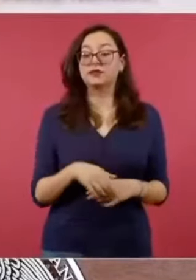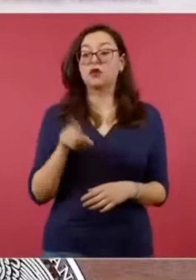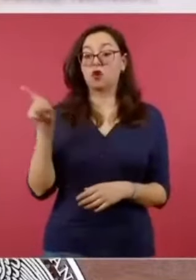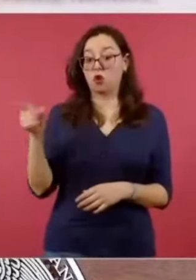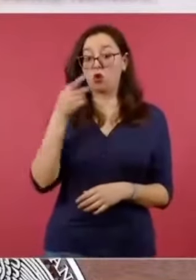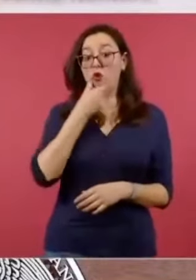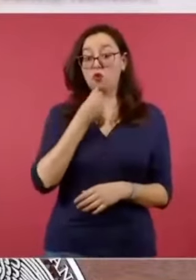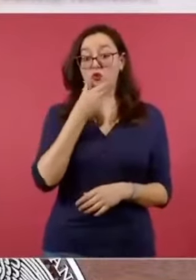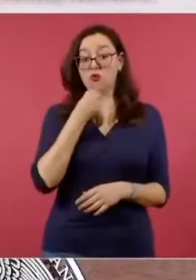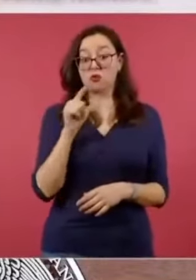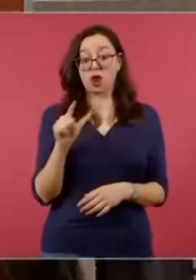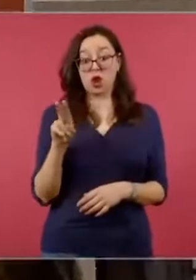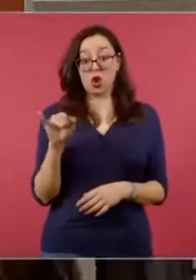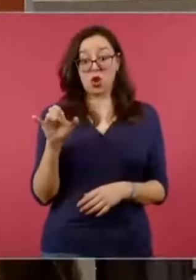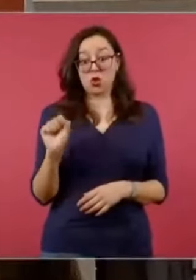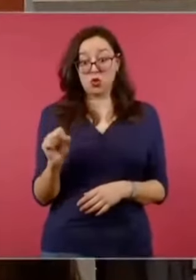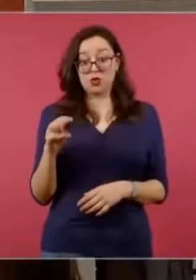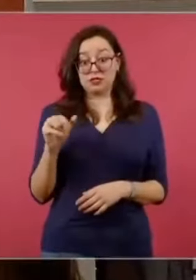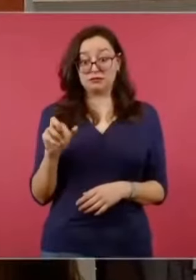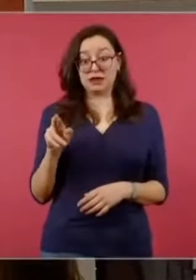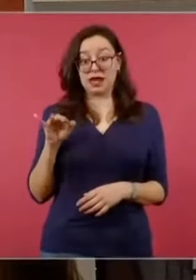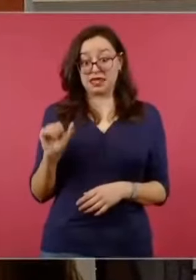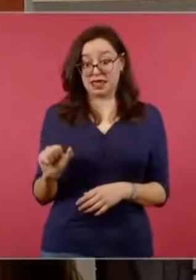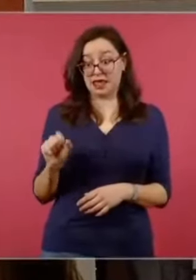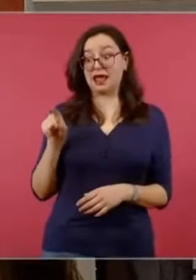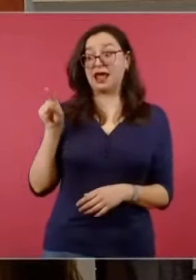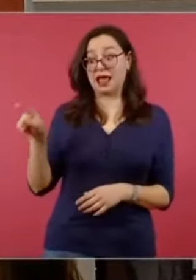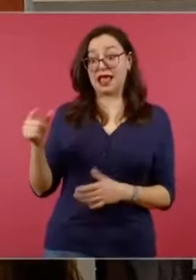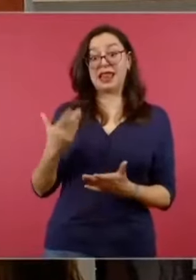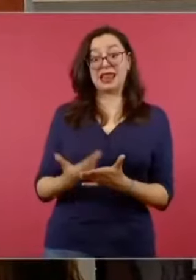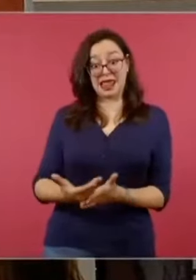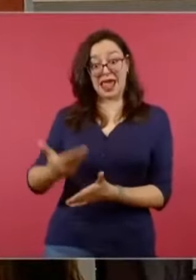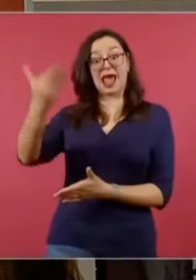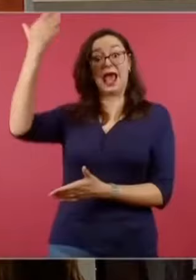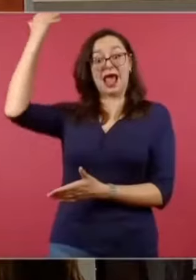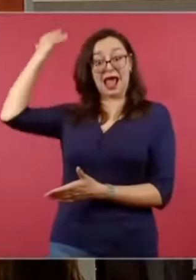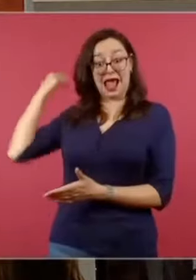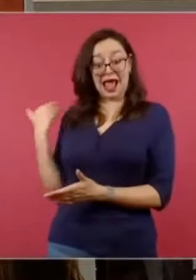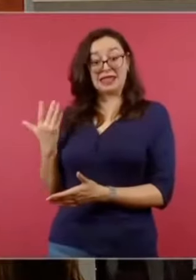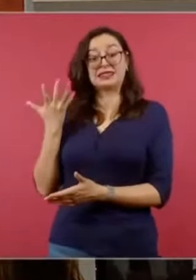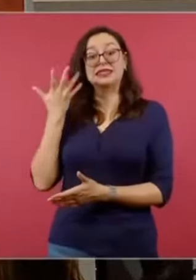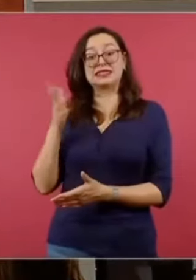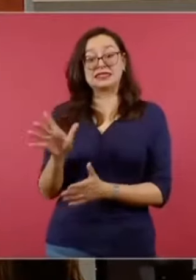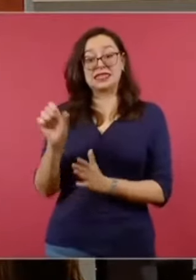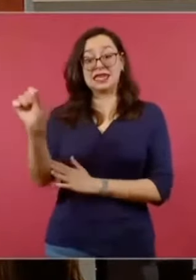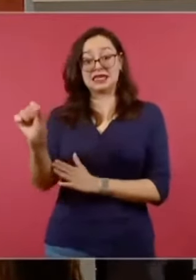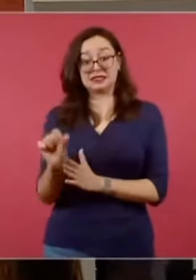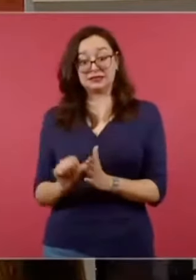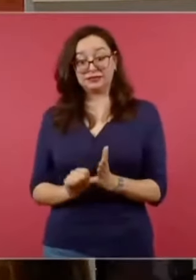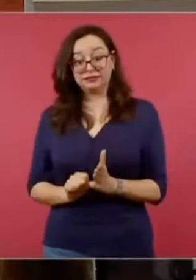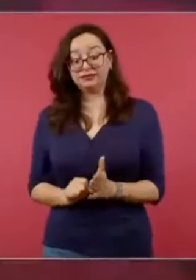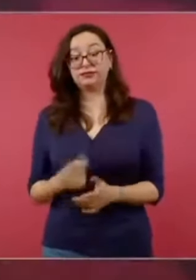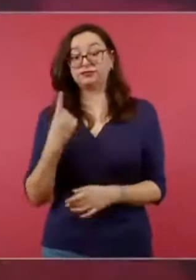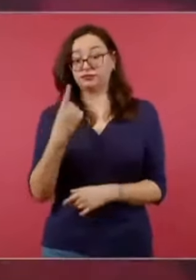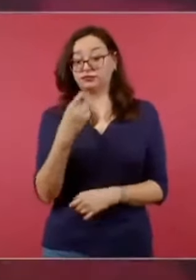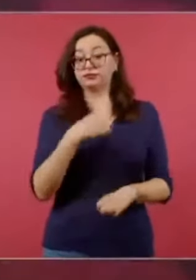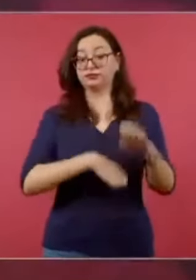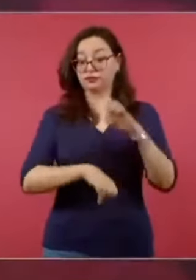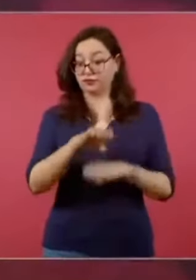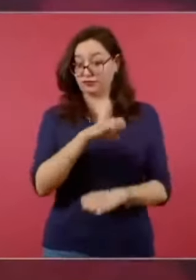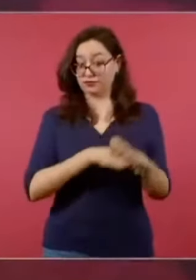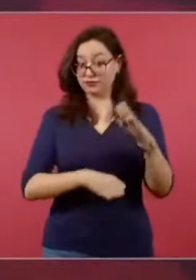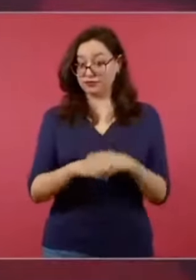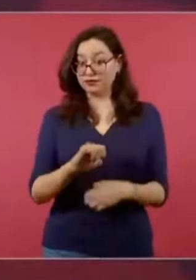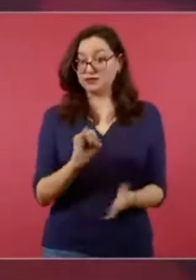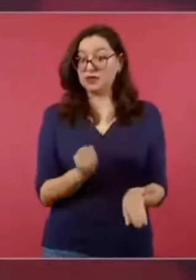que guardó 10 meses el expediente de una televisora que no le gusta pagar impuestos. El monto,